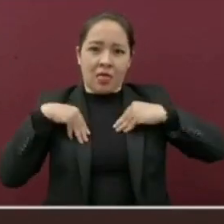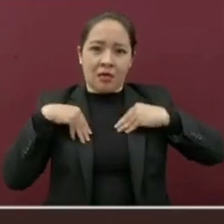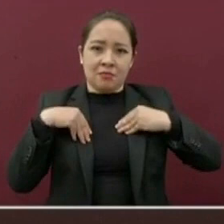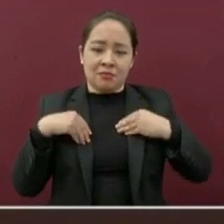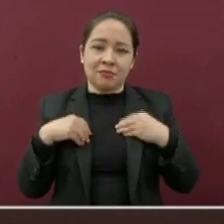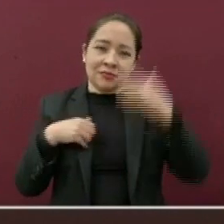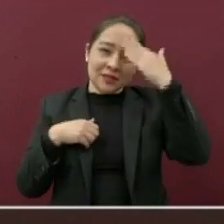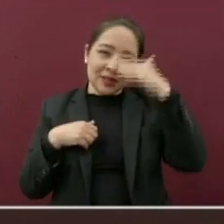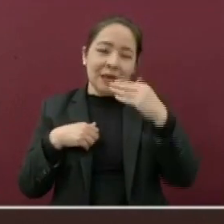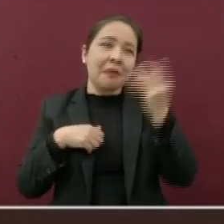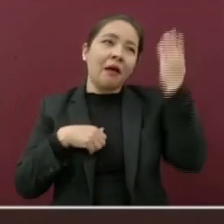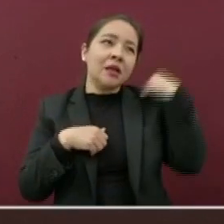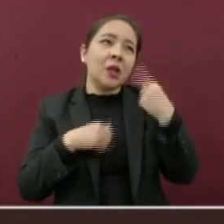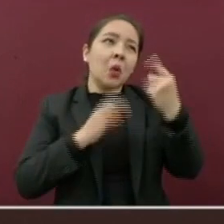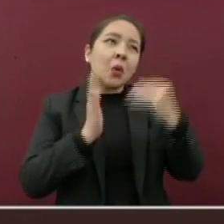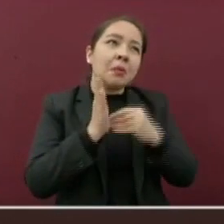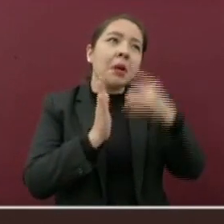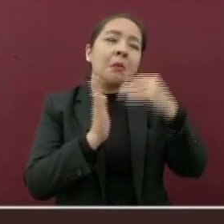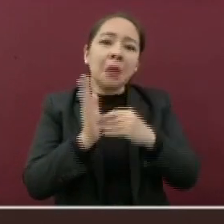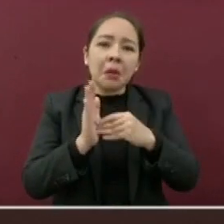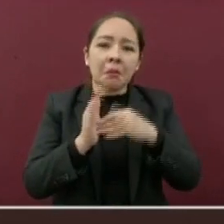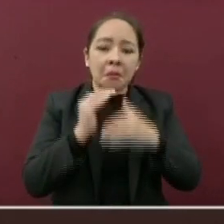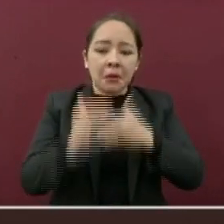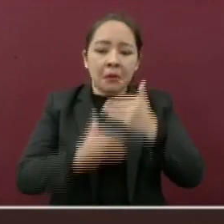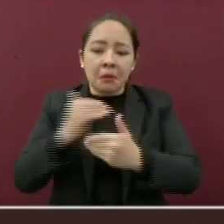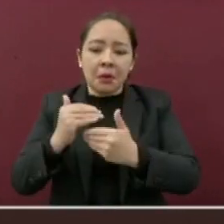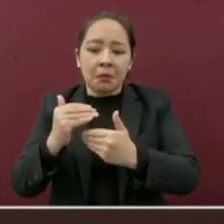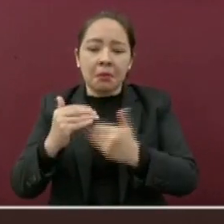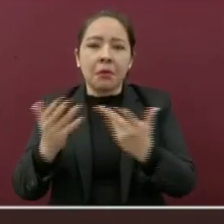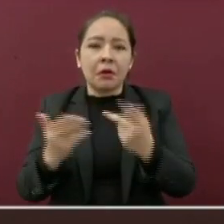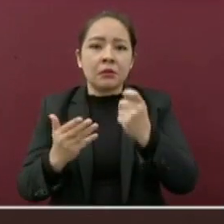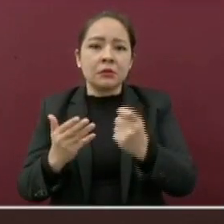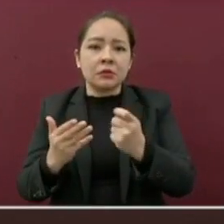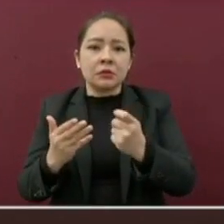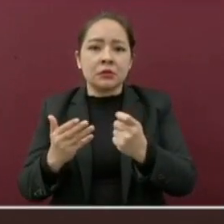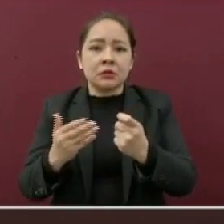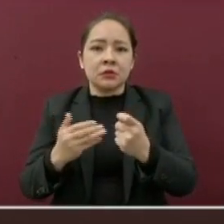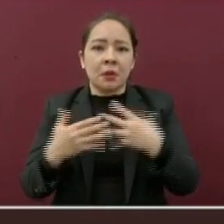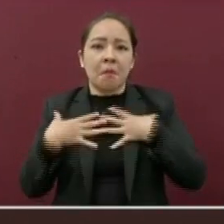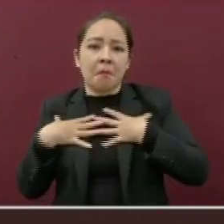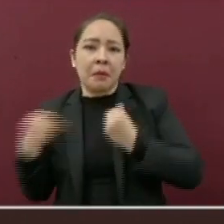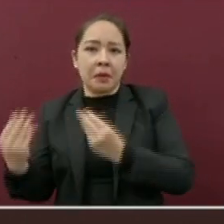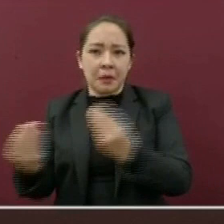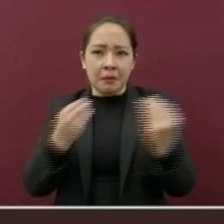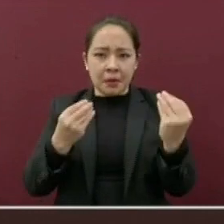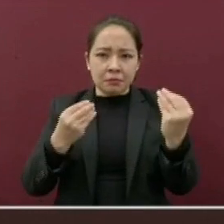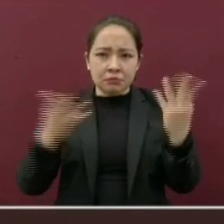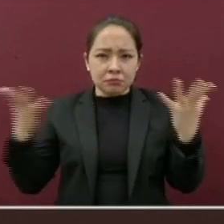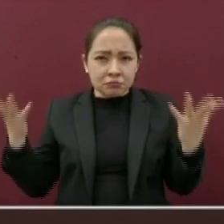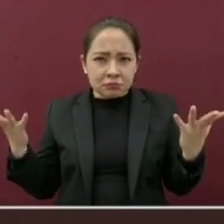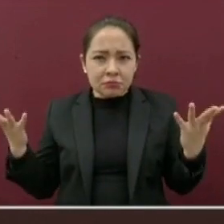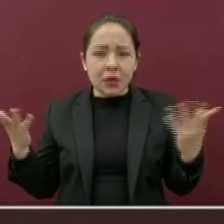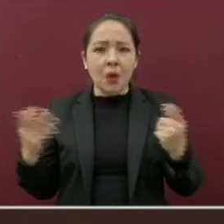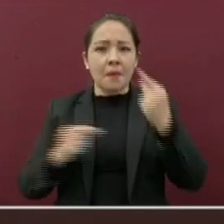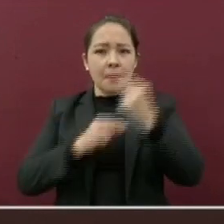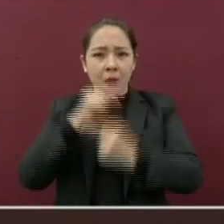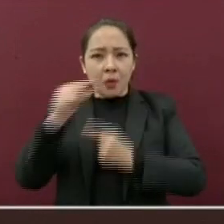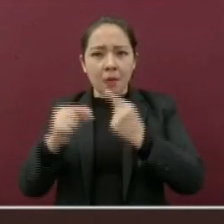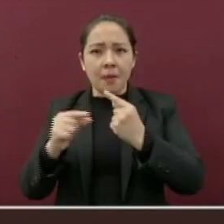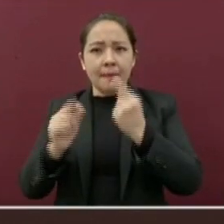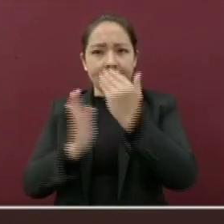que veníamos registrando. Esto significa que los contagios están